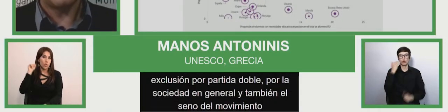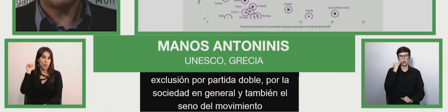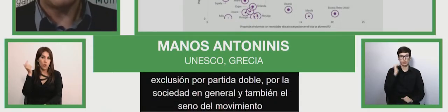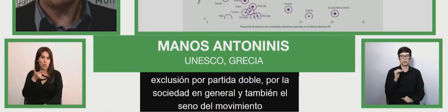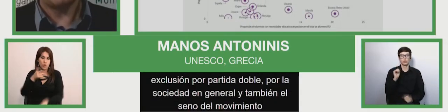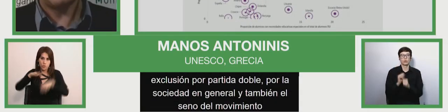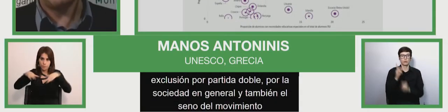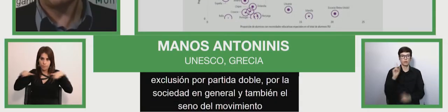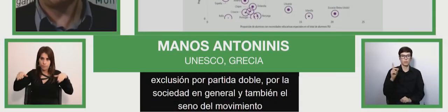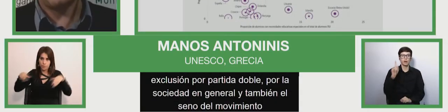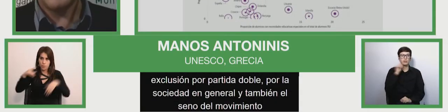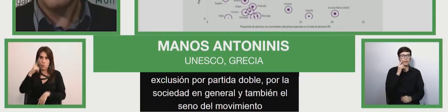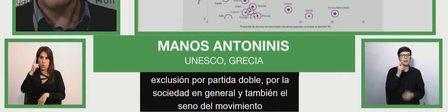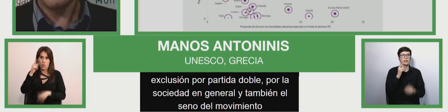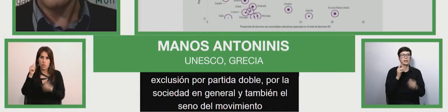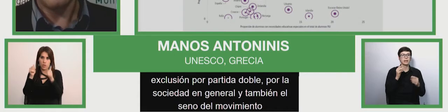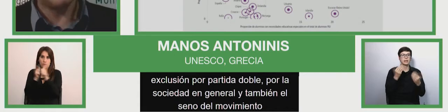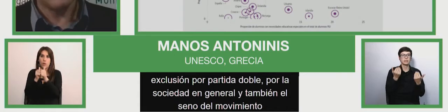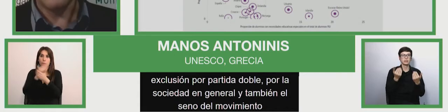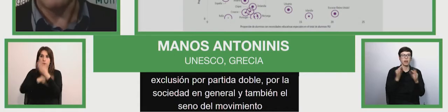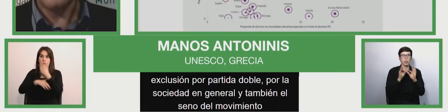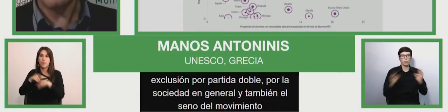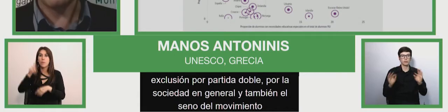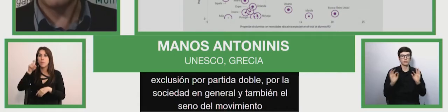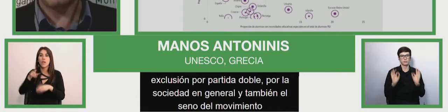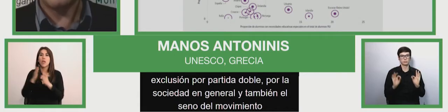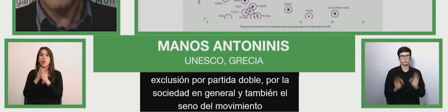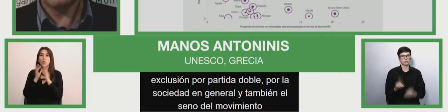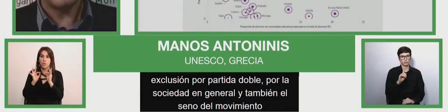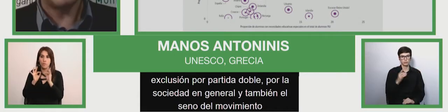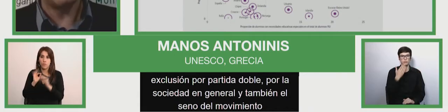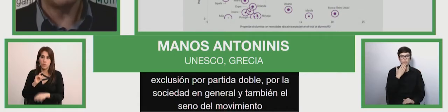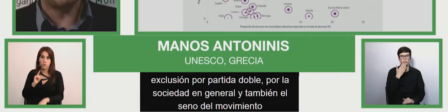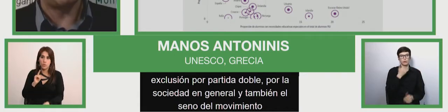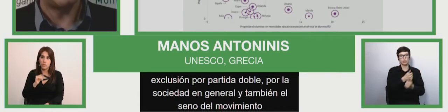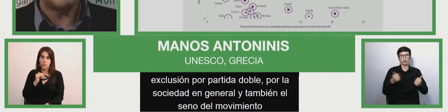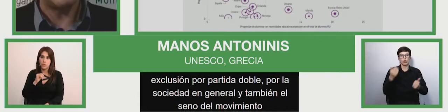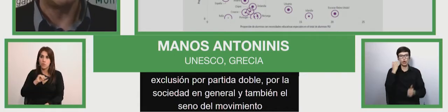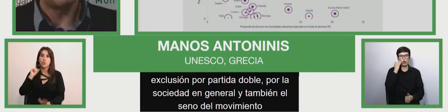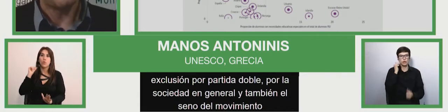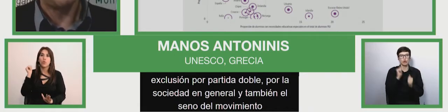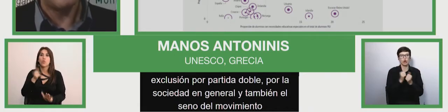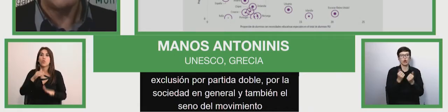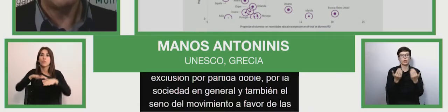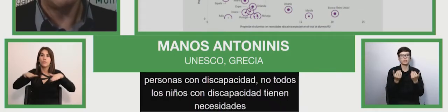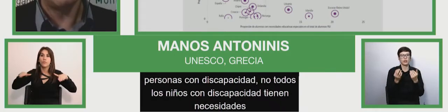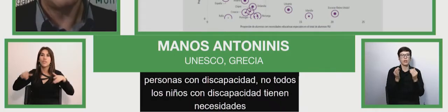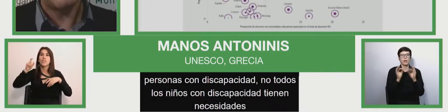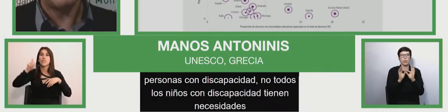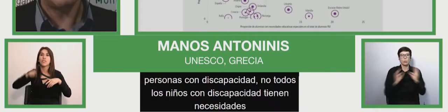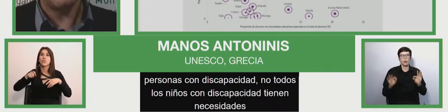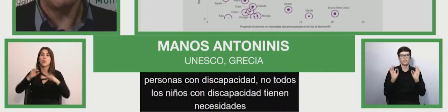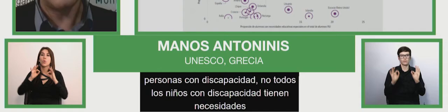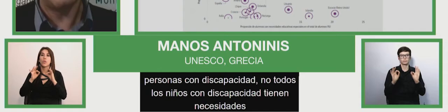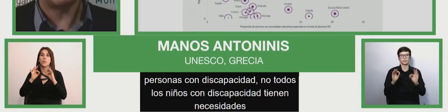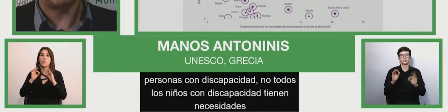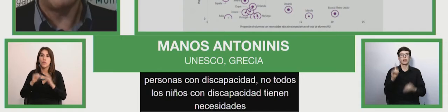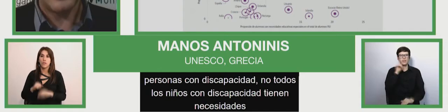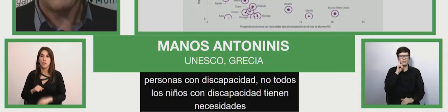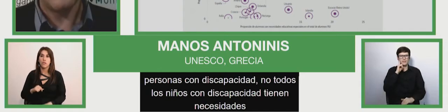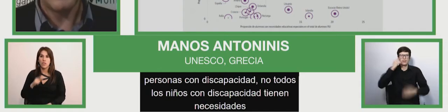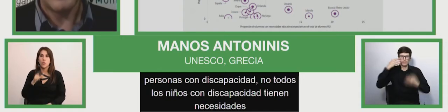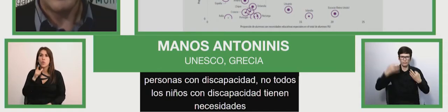necesidades educativas especiales, ni todos los niños con necesidades educativas especiales tienen necesariamente una